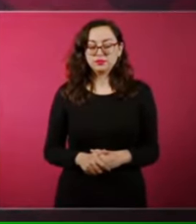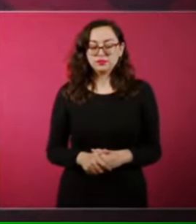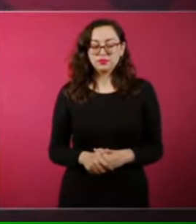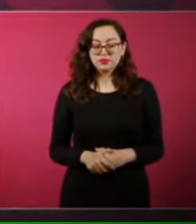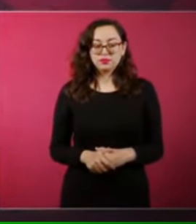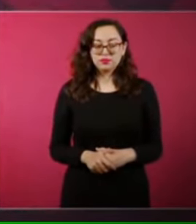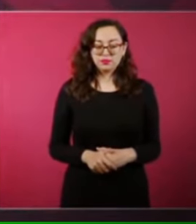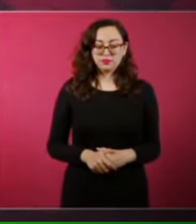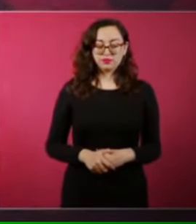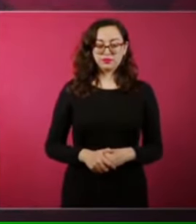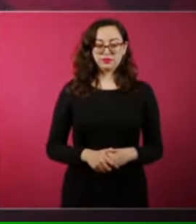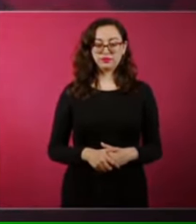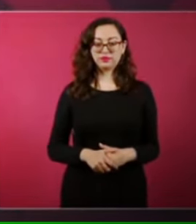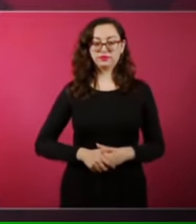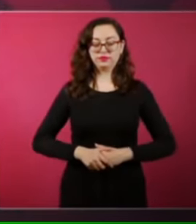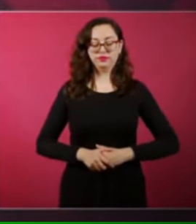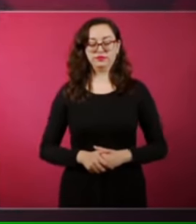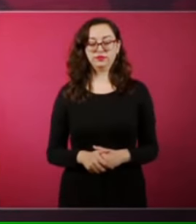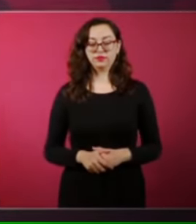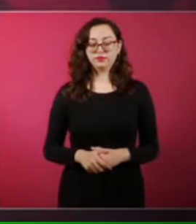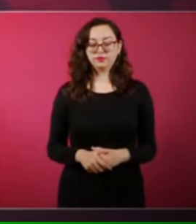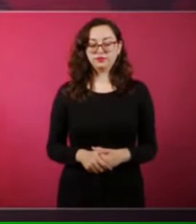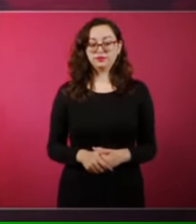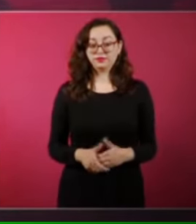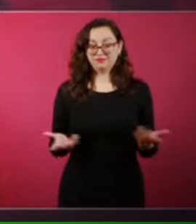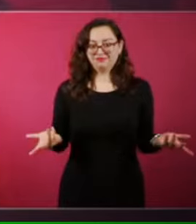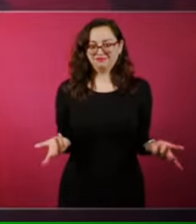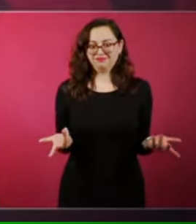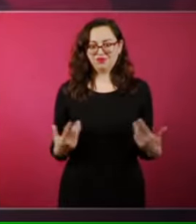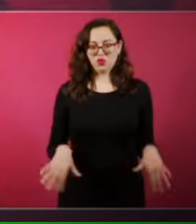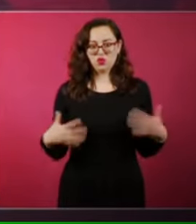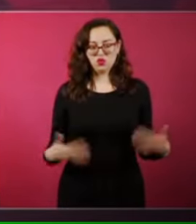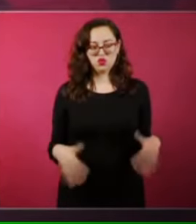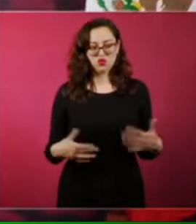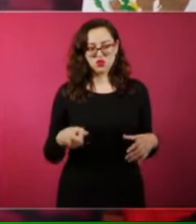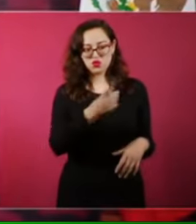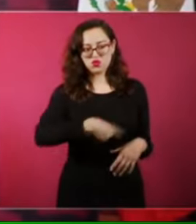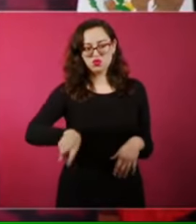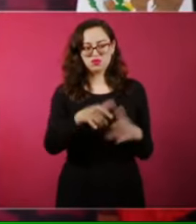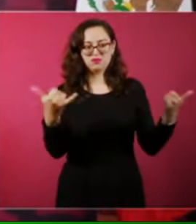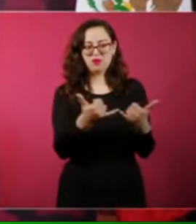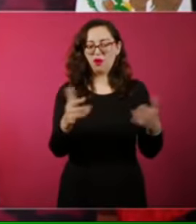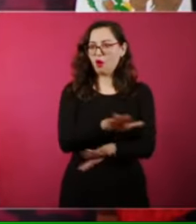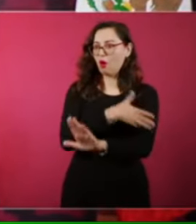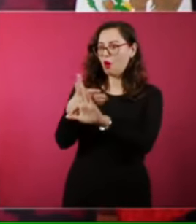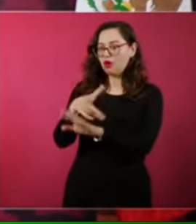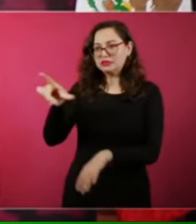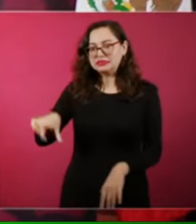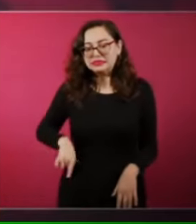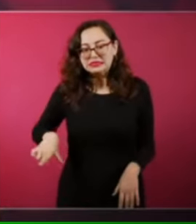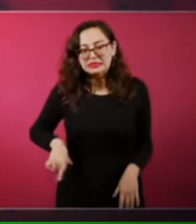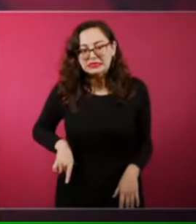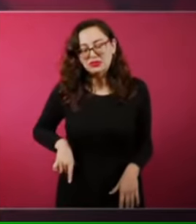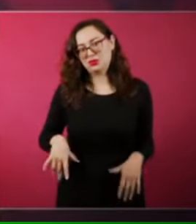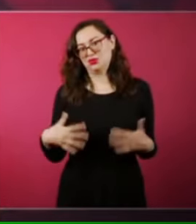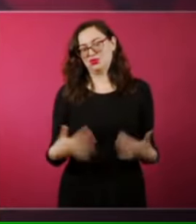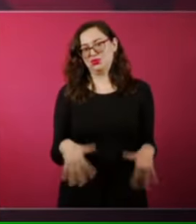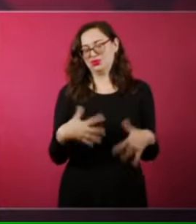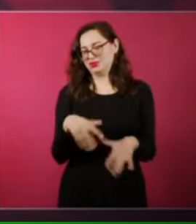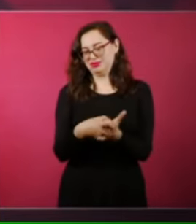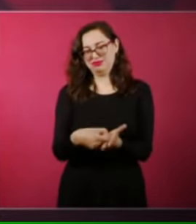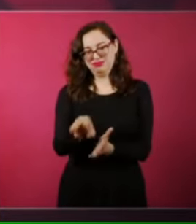Y se imaginan lo que se representó en ese entonces ese levantamiento. No eran muchos los